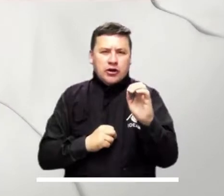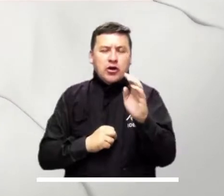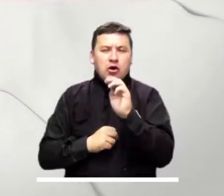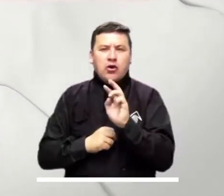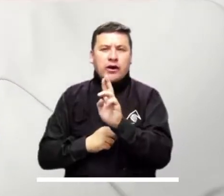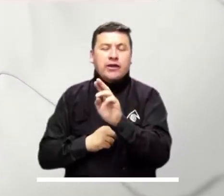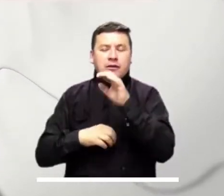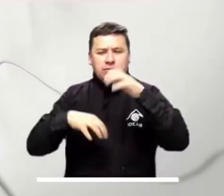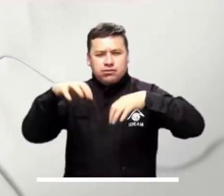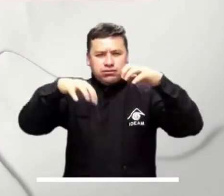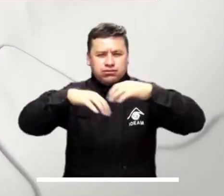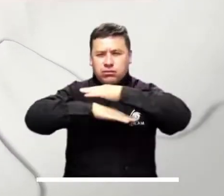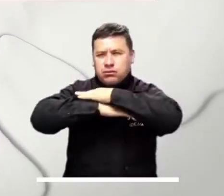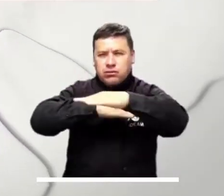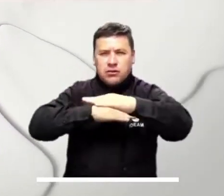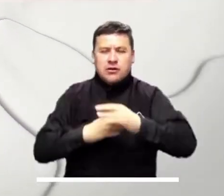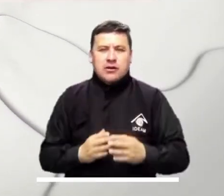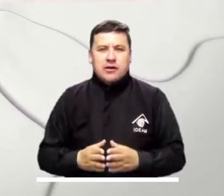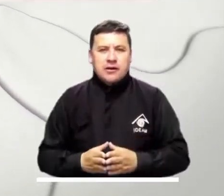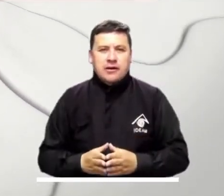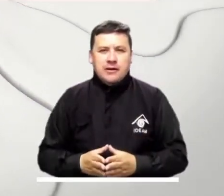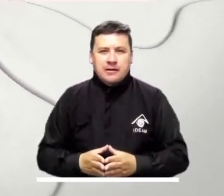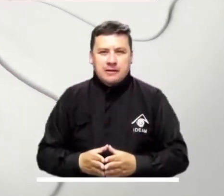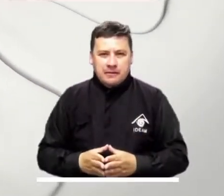norte, occidente y oriente de la sabana.